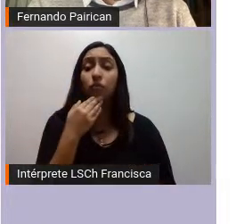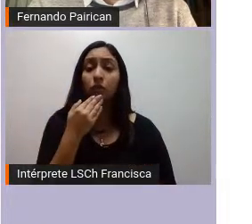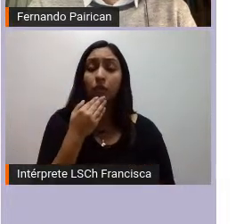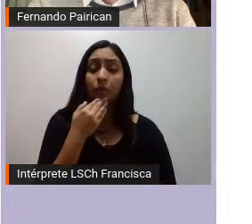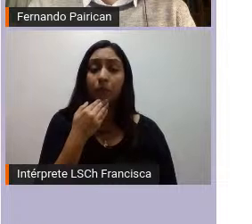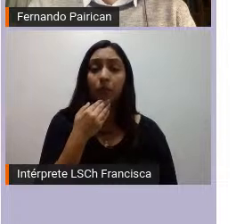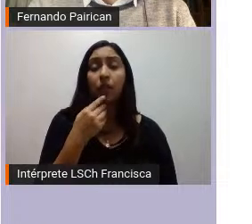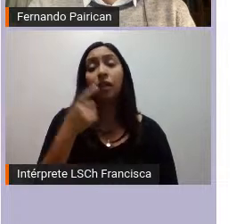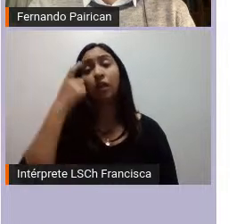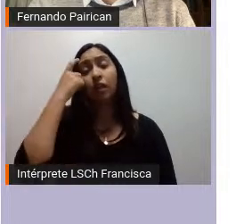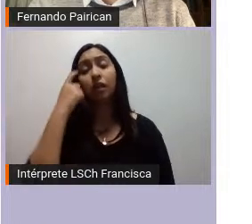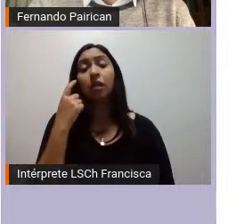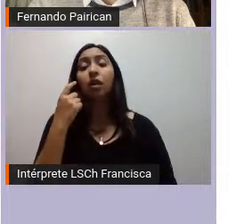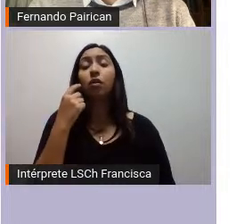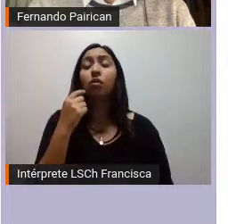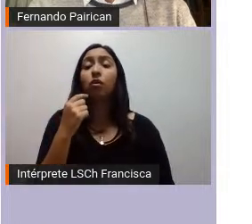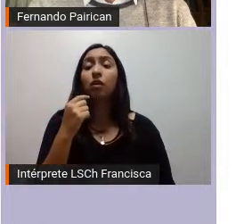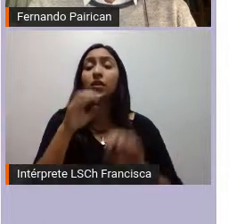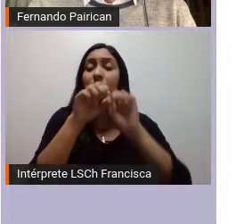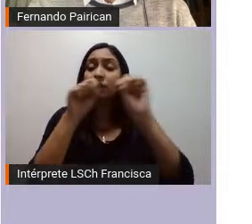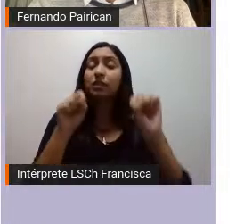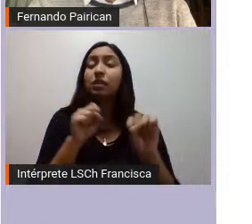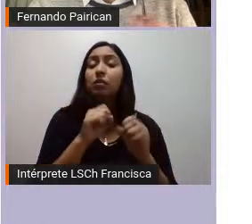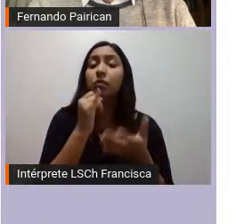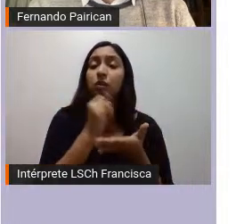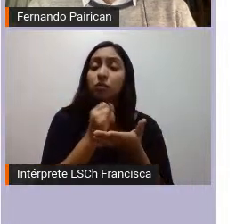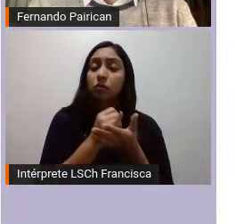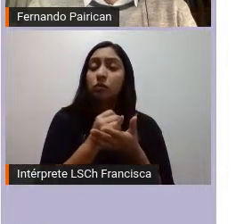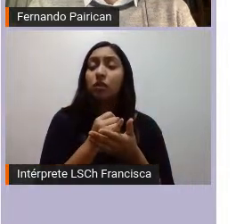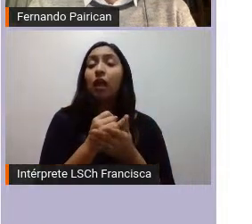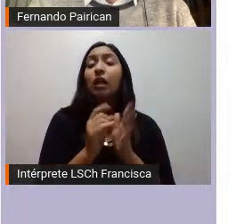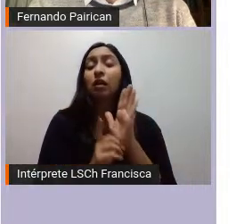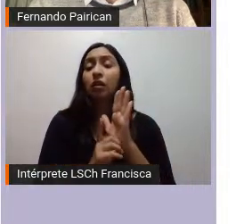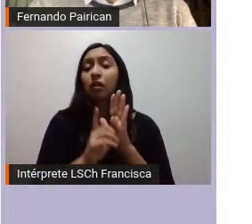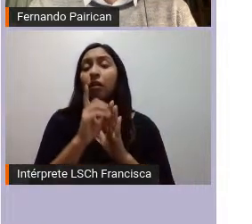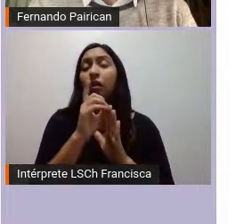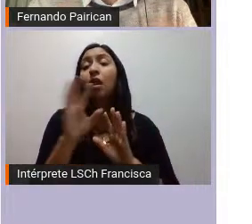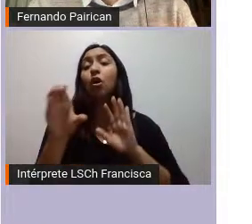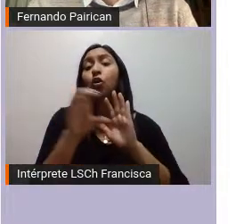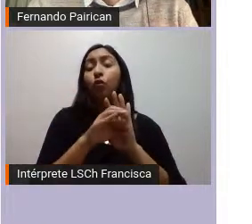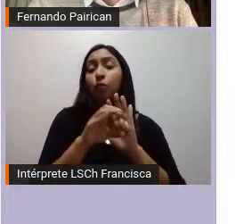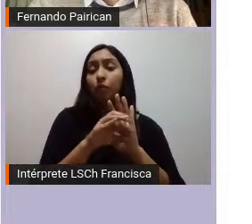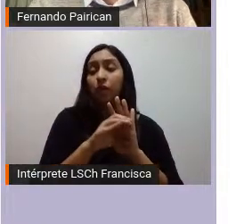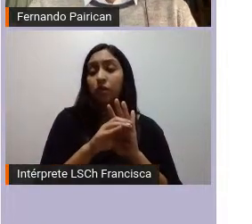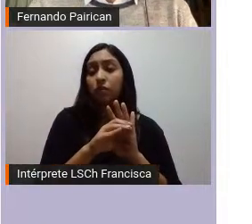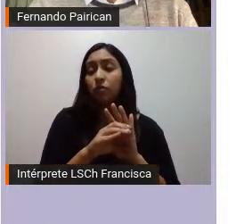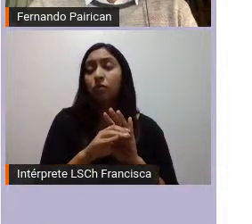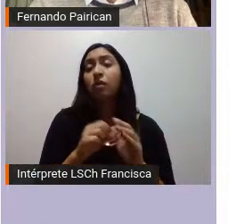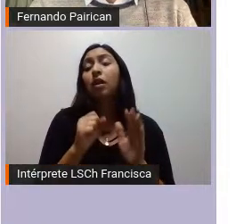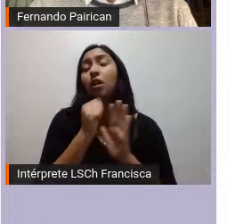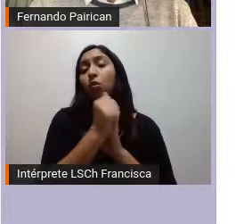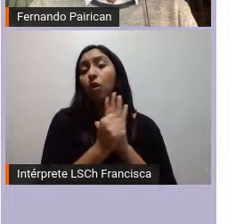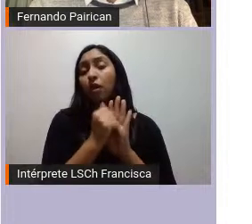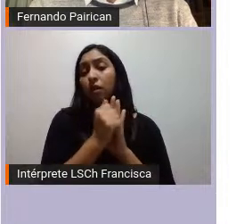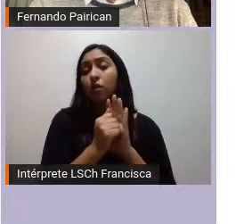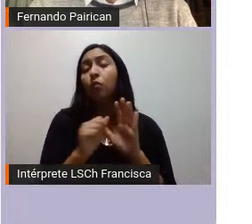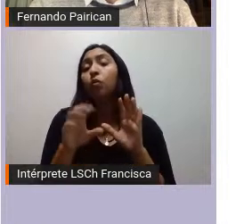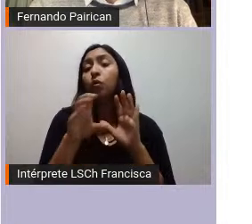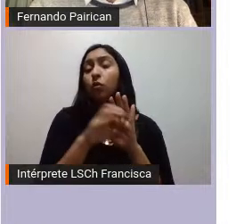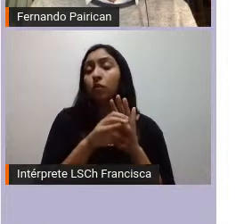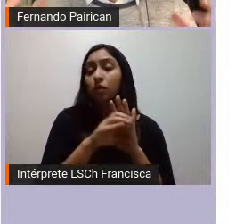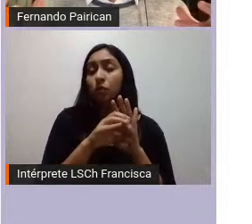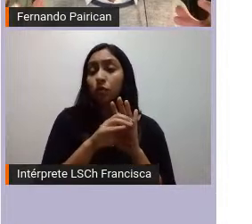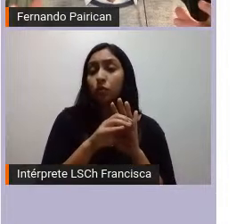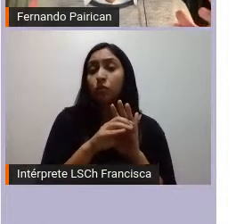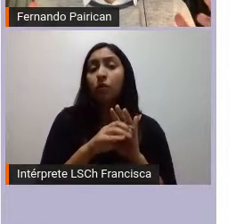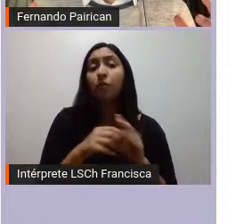institucionalidad hoy que se ha ido forjando en la convención constitucional y que está en el artículo de la convención permite yo creo lo más